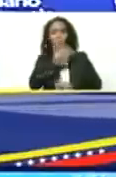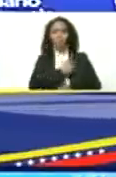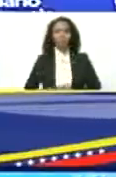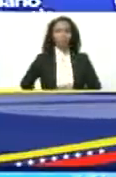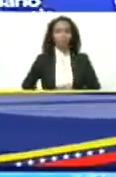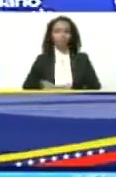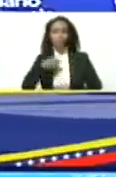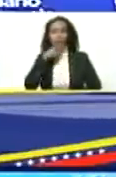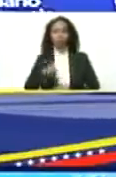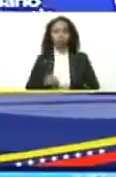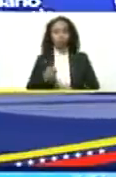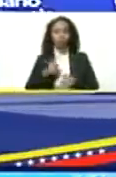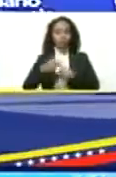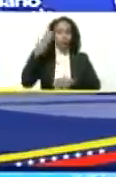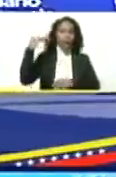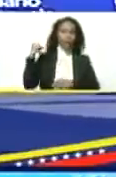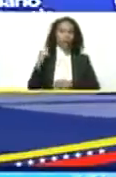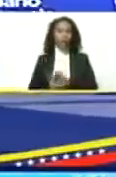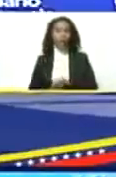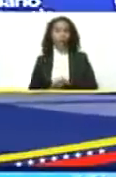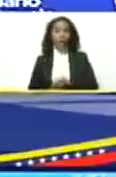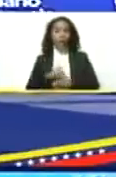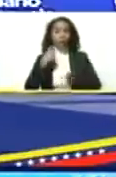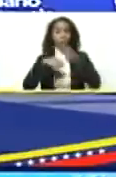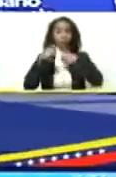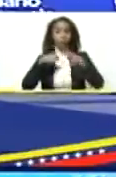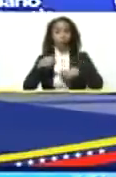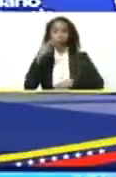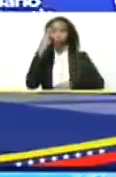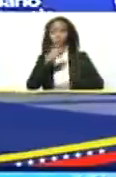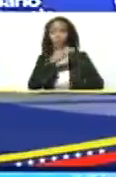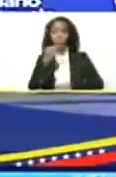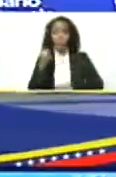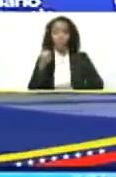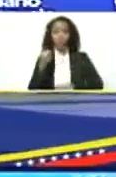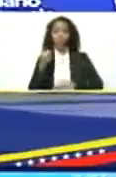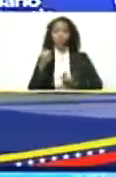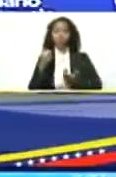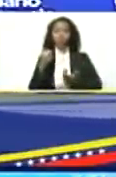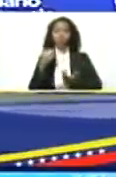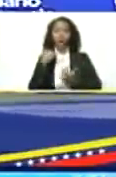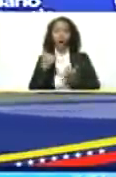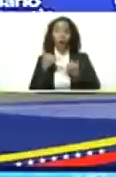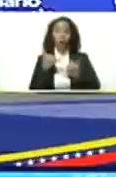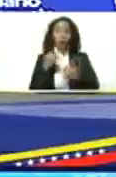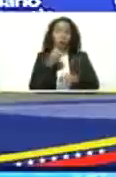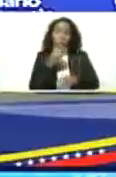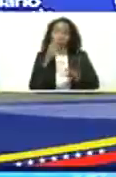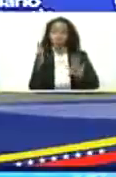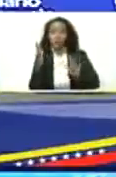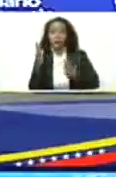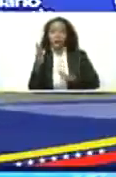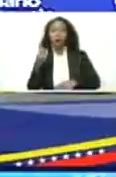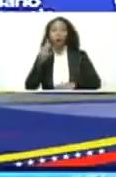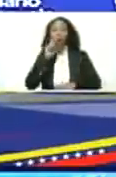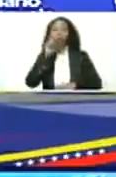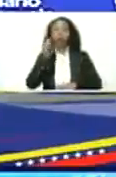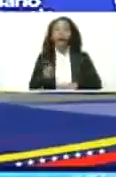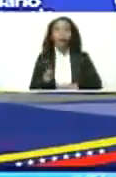incumpliendo todos los discursos, ofertas, promesas. Y ahora, bueno, desde Ucrania